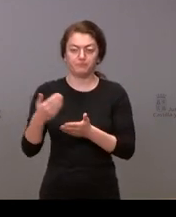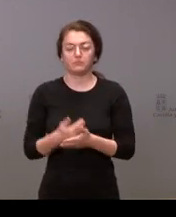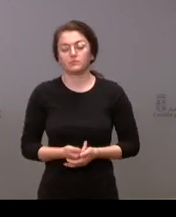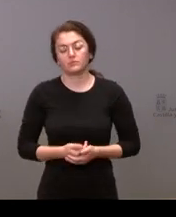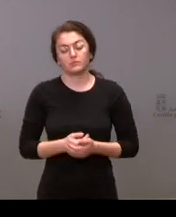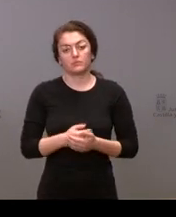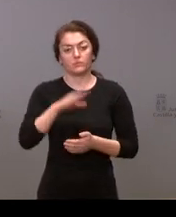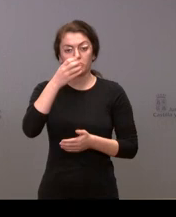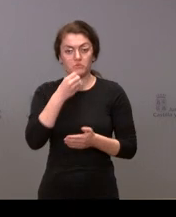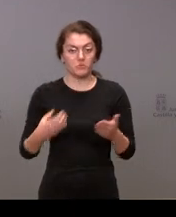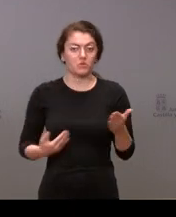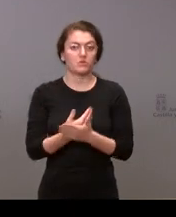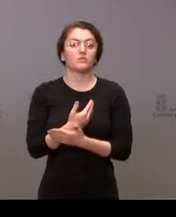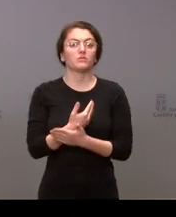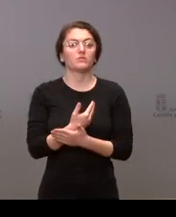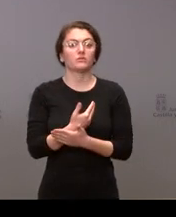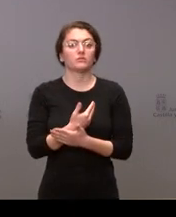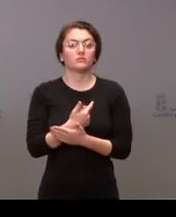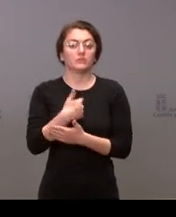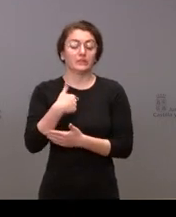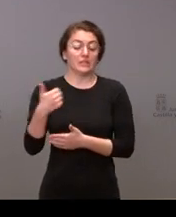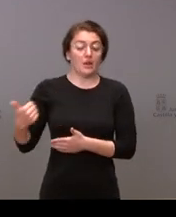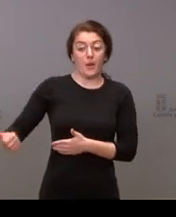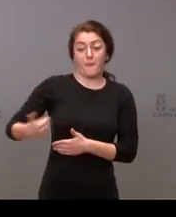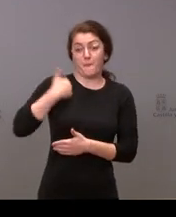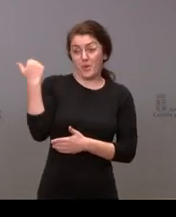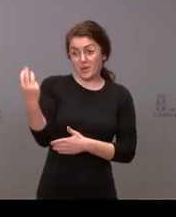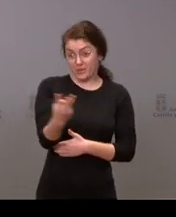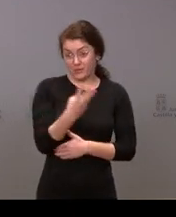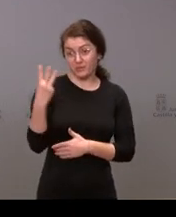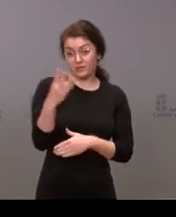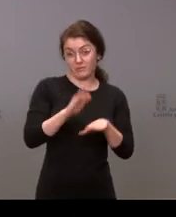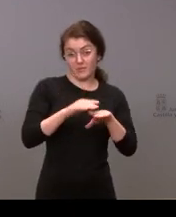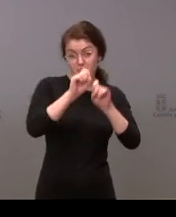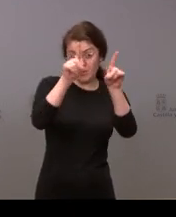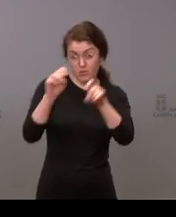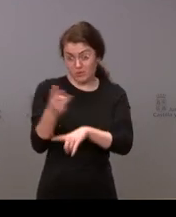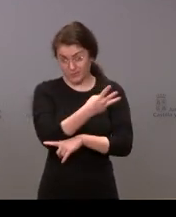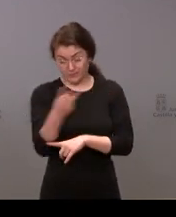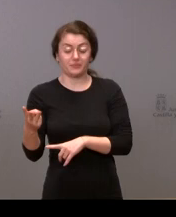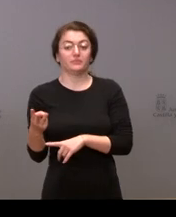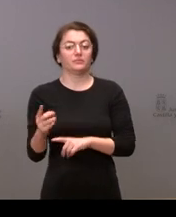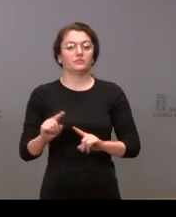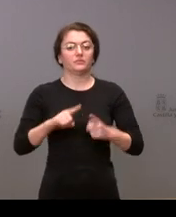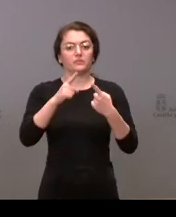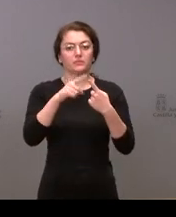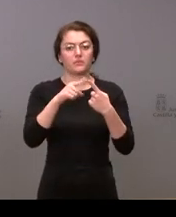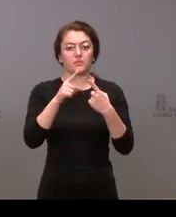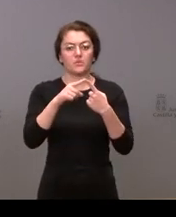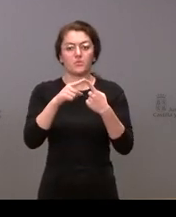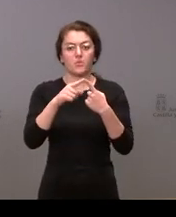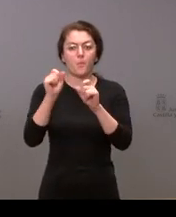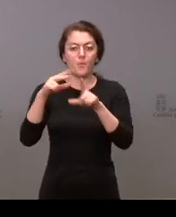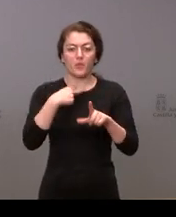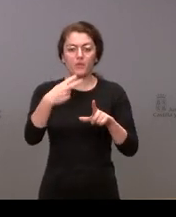hola buenos días me van a permitir que aproveche la presencia de los tres con preguntas para todos ellos en primer lugar para el portavoz quisiera